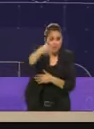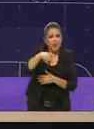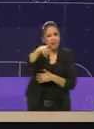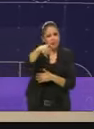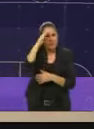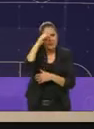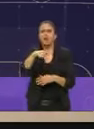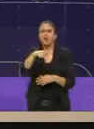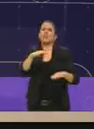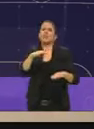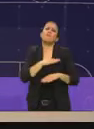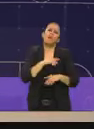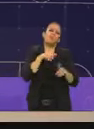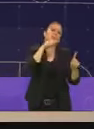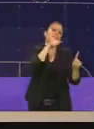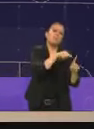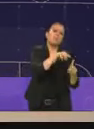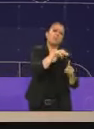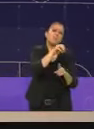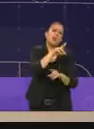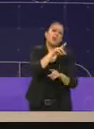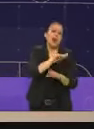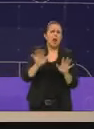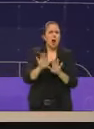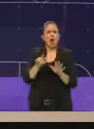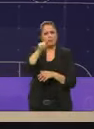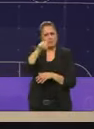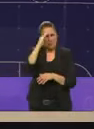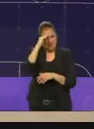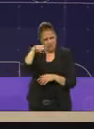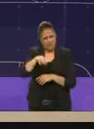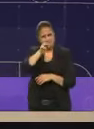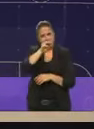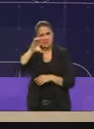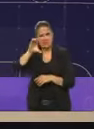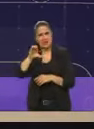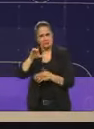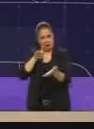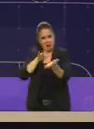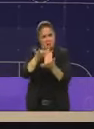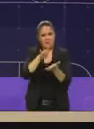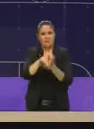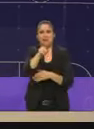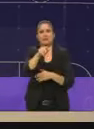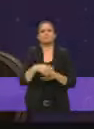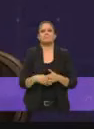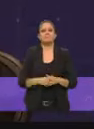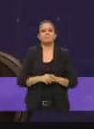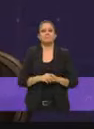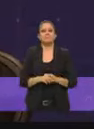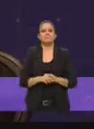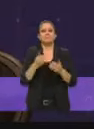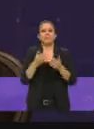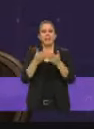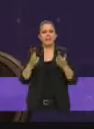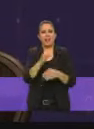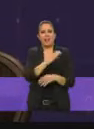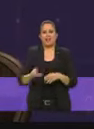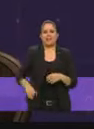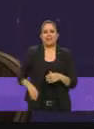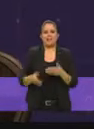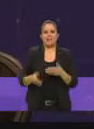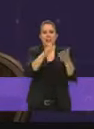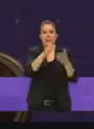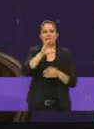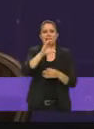conformen si hay opción movimiento ciudadano gracias candidato tiene la palabra ahora Clara Brugada